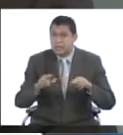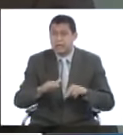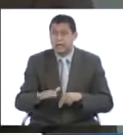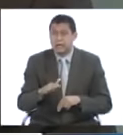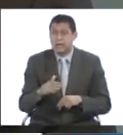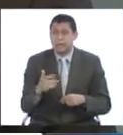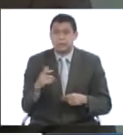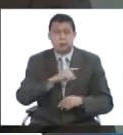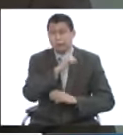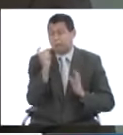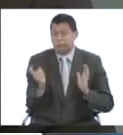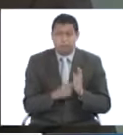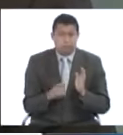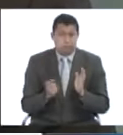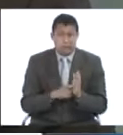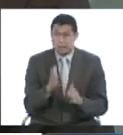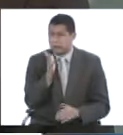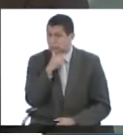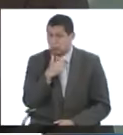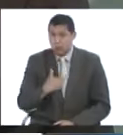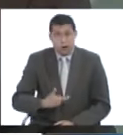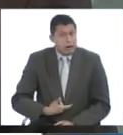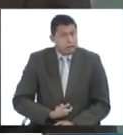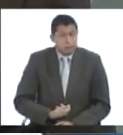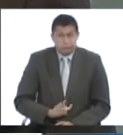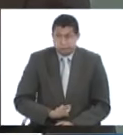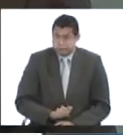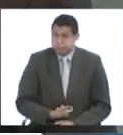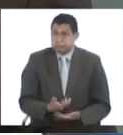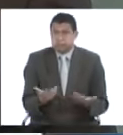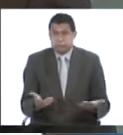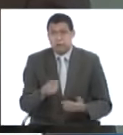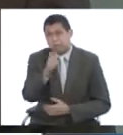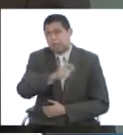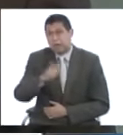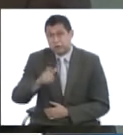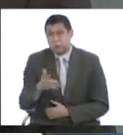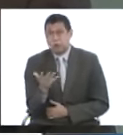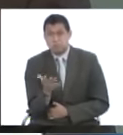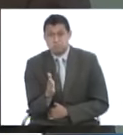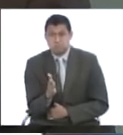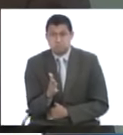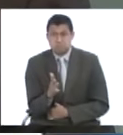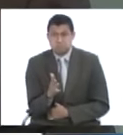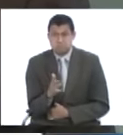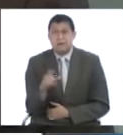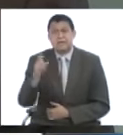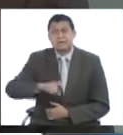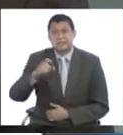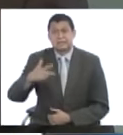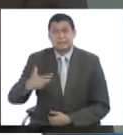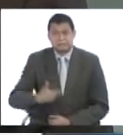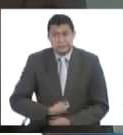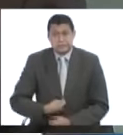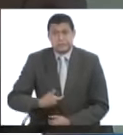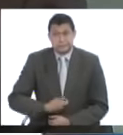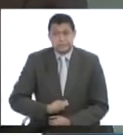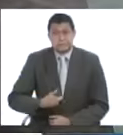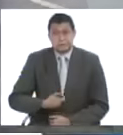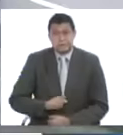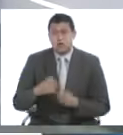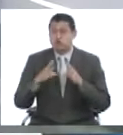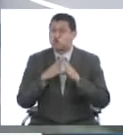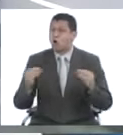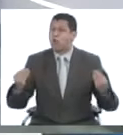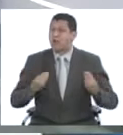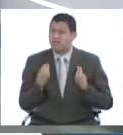deficiencia absoluta en la producción de insulina. Son personas que ya de por sí van a requerir insulina por su tratamiento de por vida.